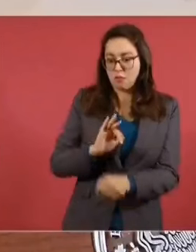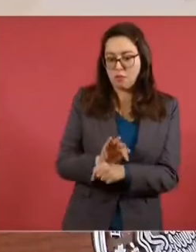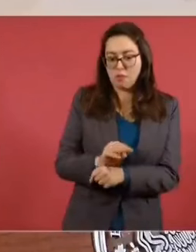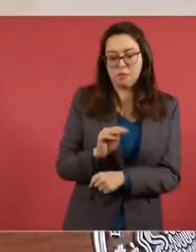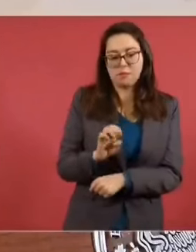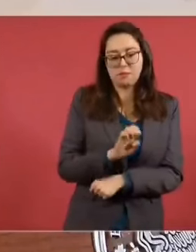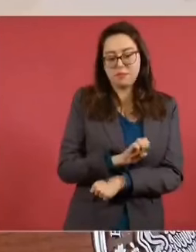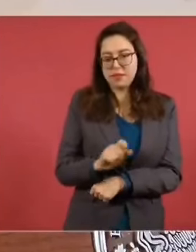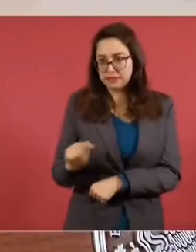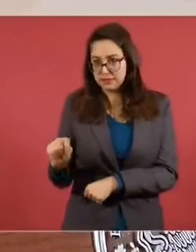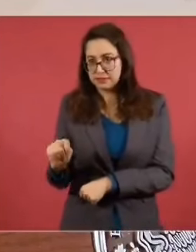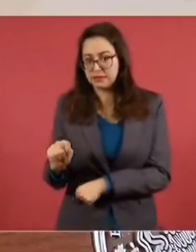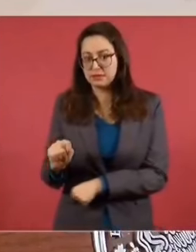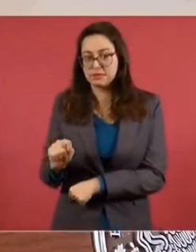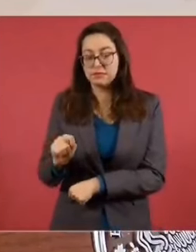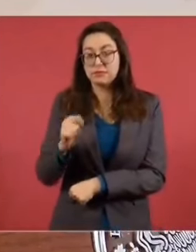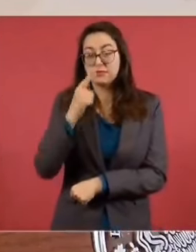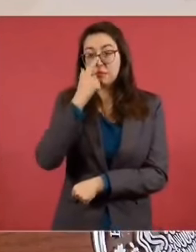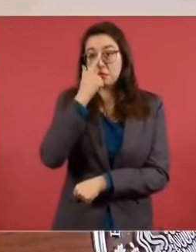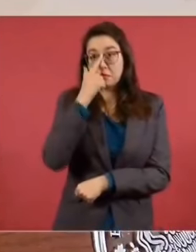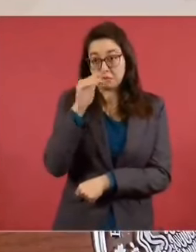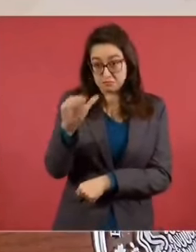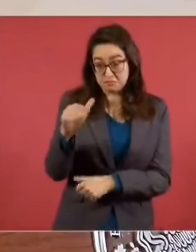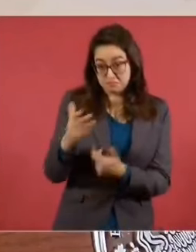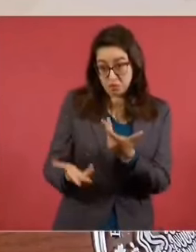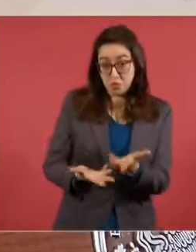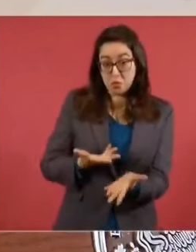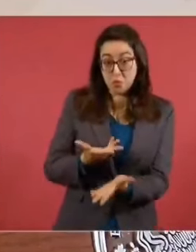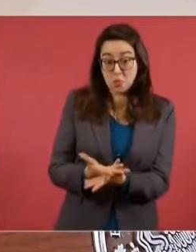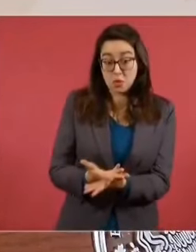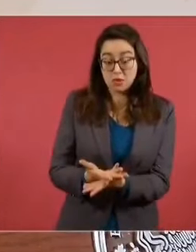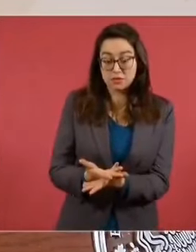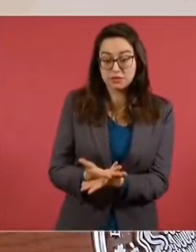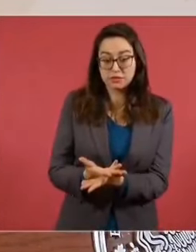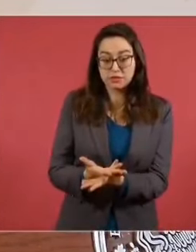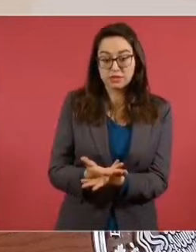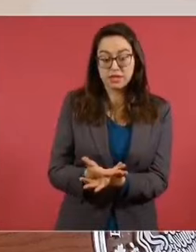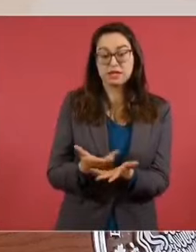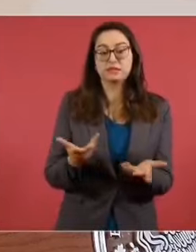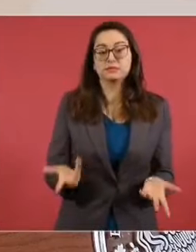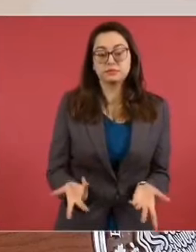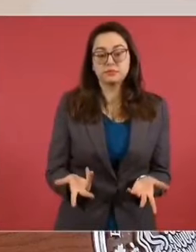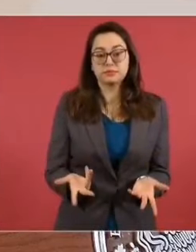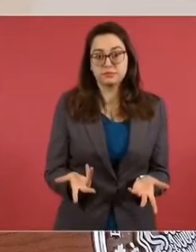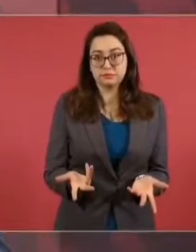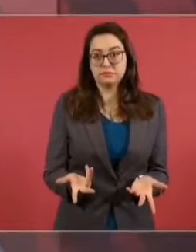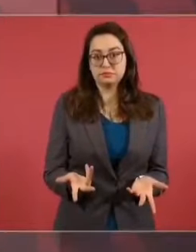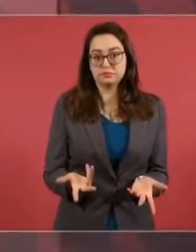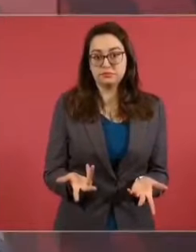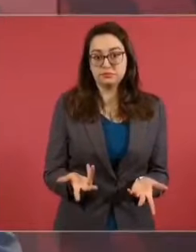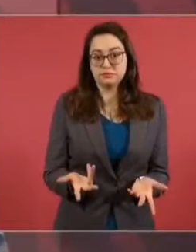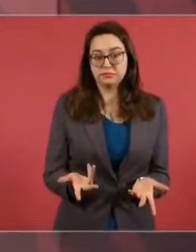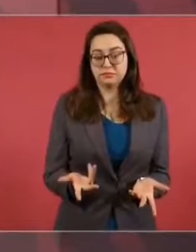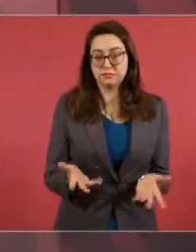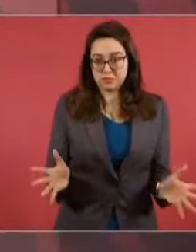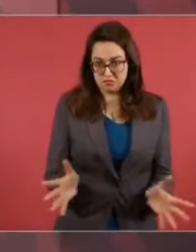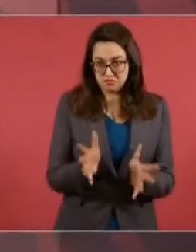Peña, le fueron a plantear que MIT